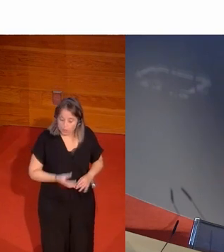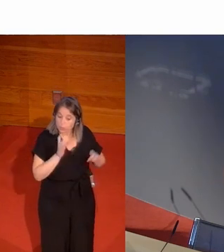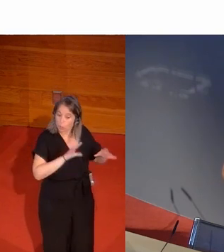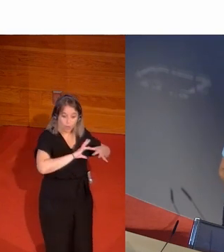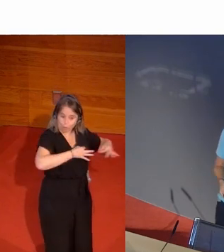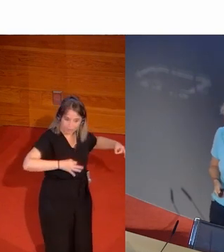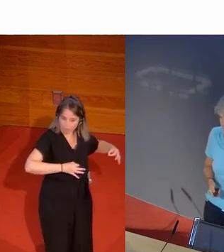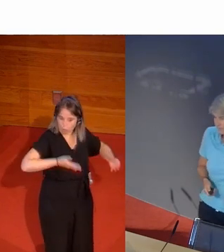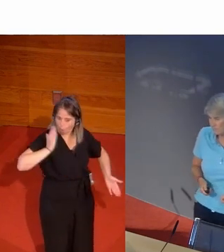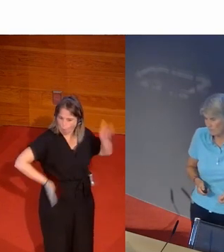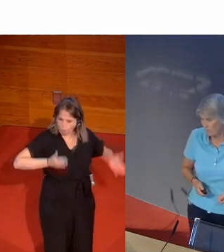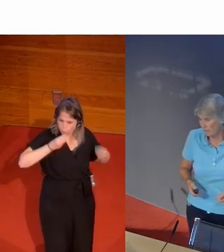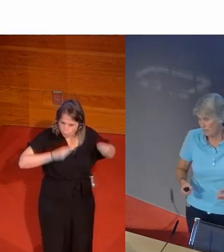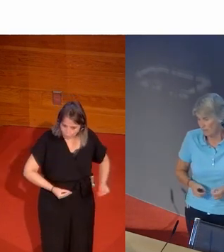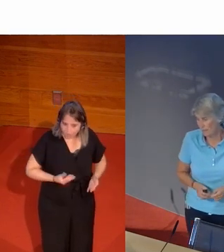en los Juegos Olímpicos.